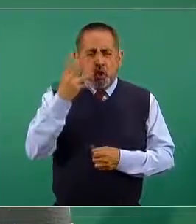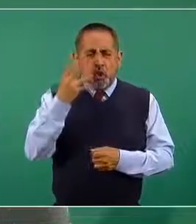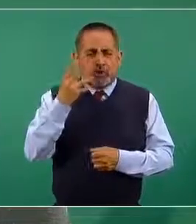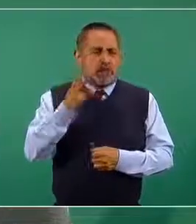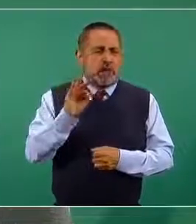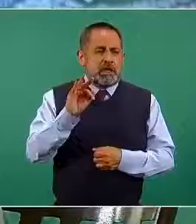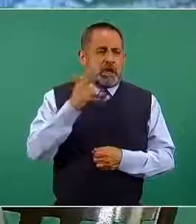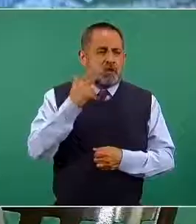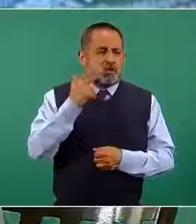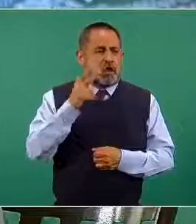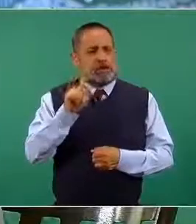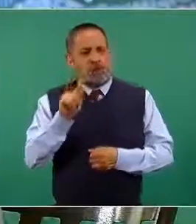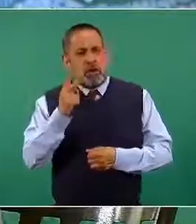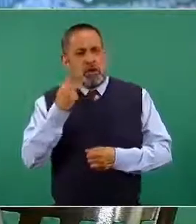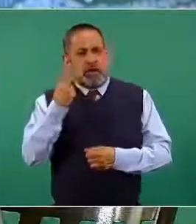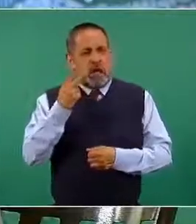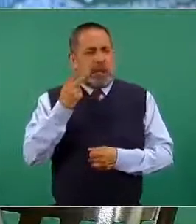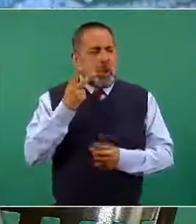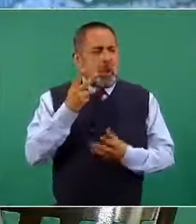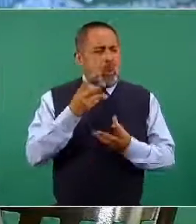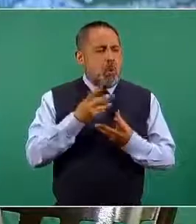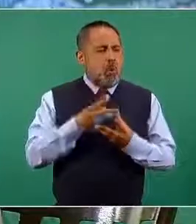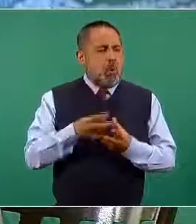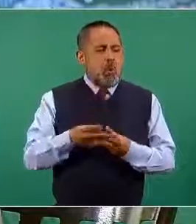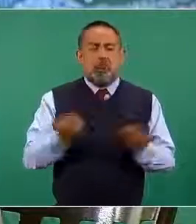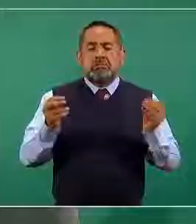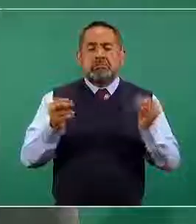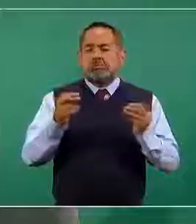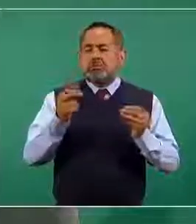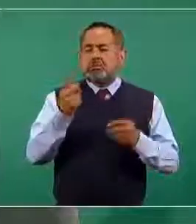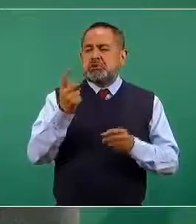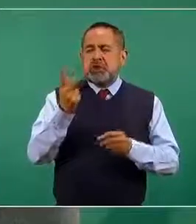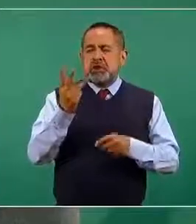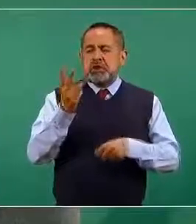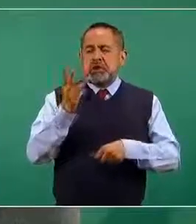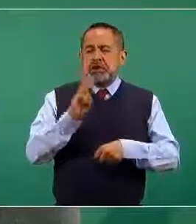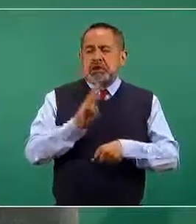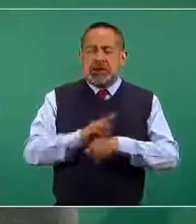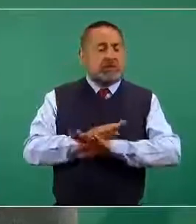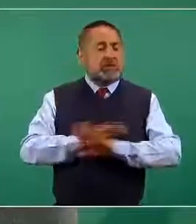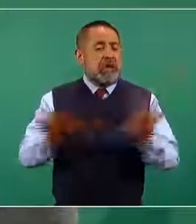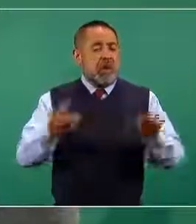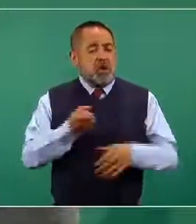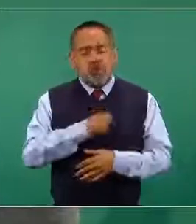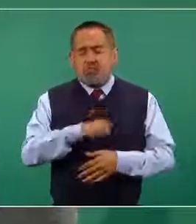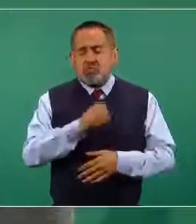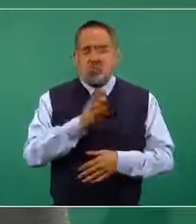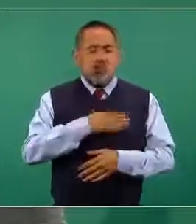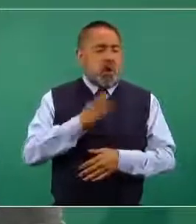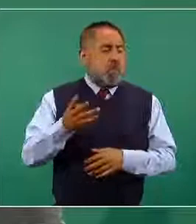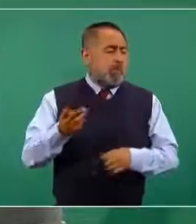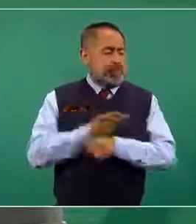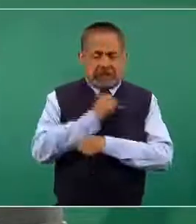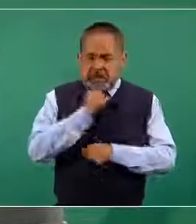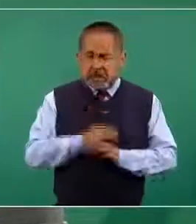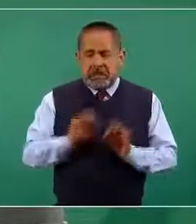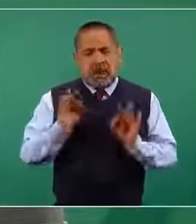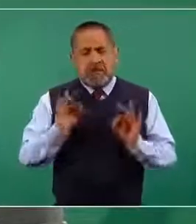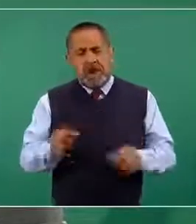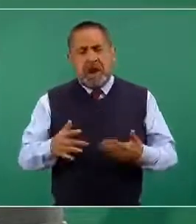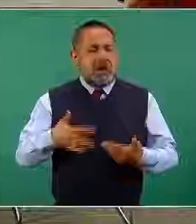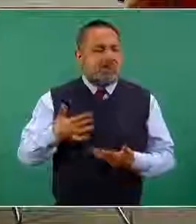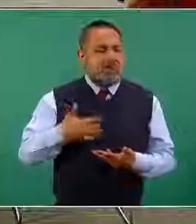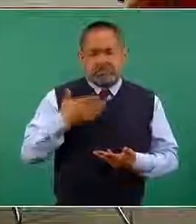48 o 72 horas, es decir, después de tres días se resuelven, no tienen mayor